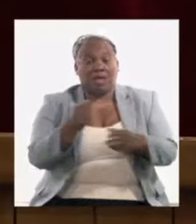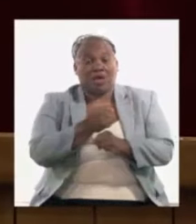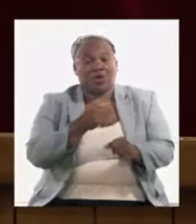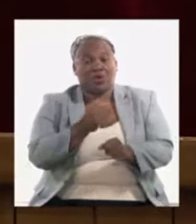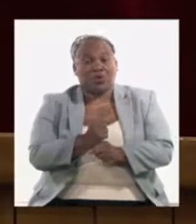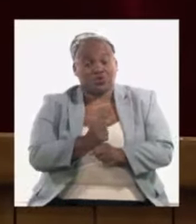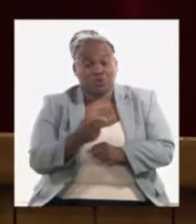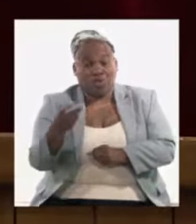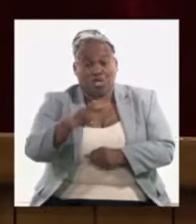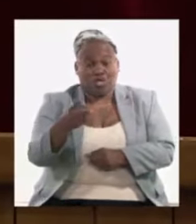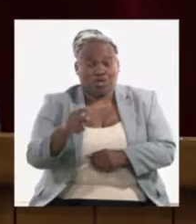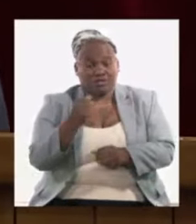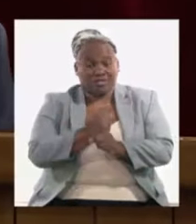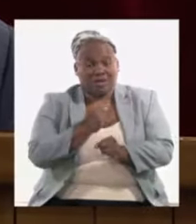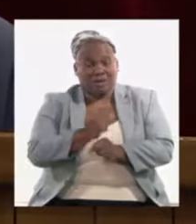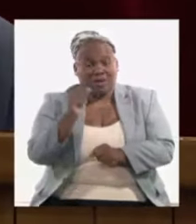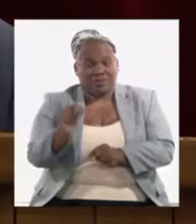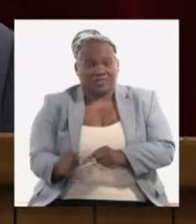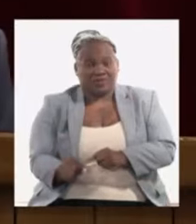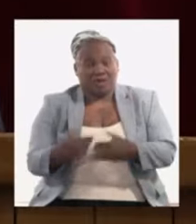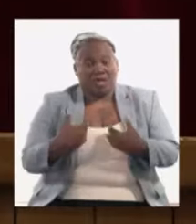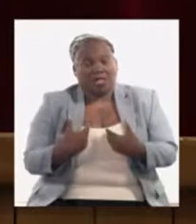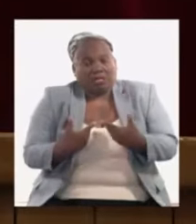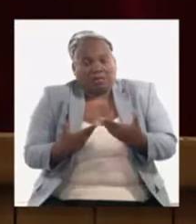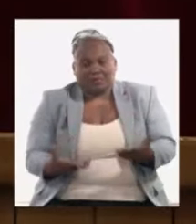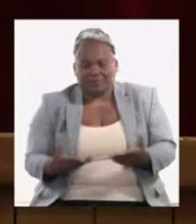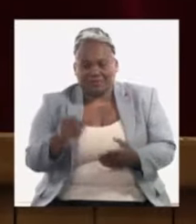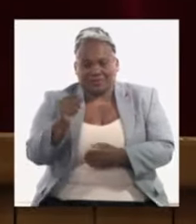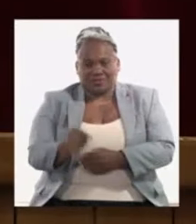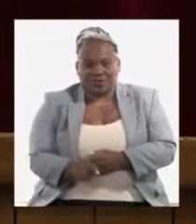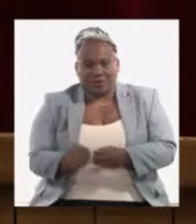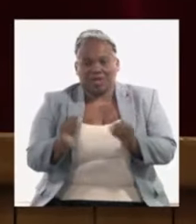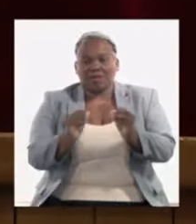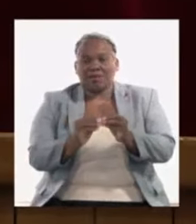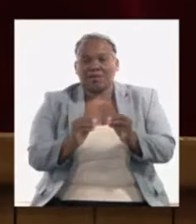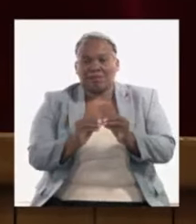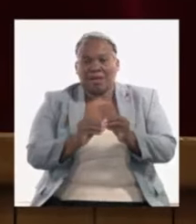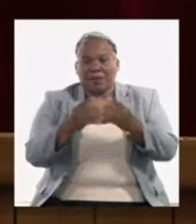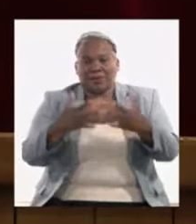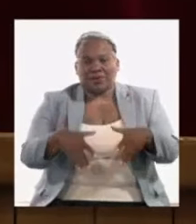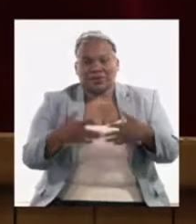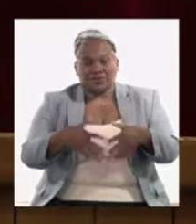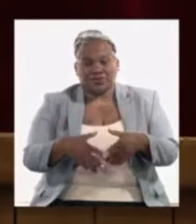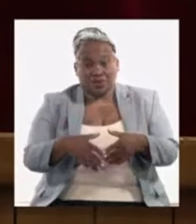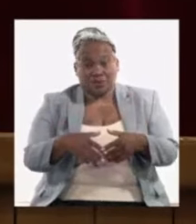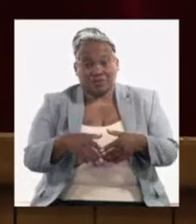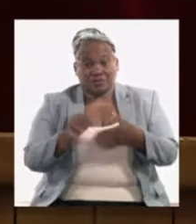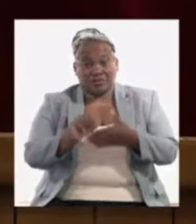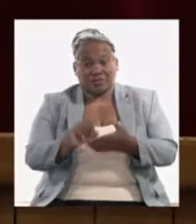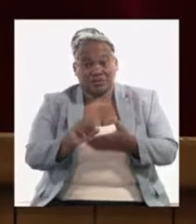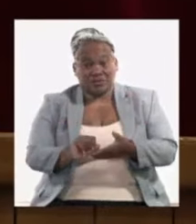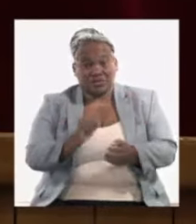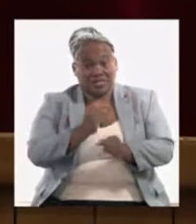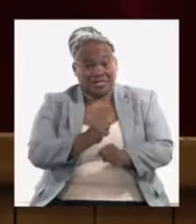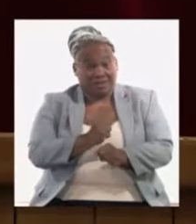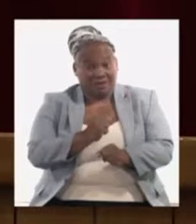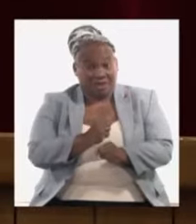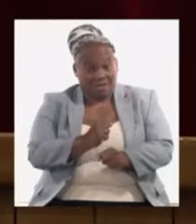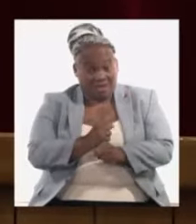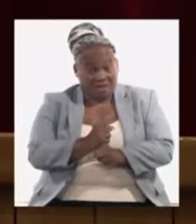pluriempleo a partir también de la disposición de las personas en correspondencia con las necesidades de la producción de los servicios hay que trabajar eso lo hemos visto en todas las